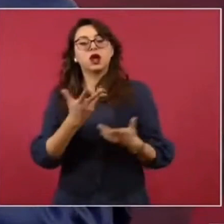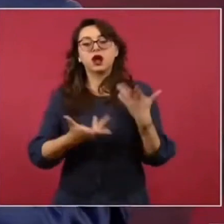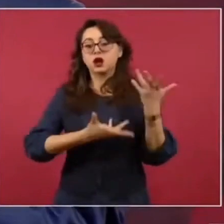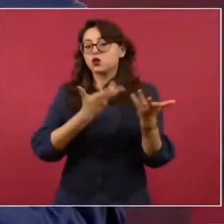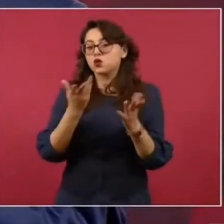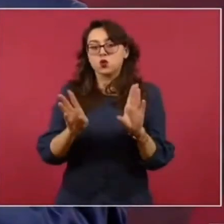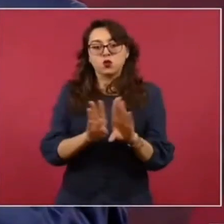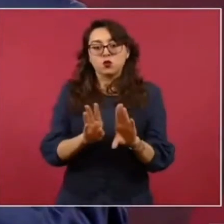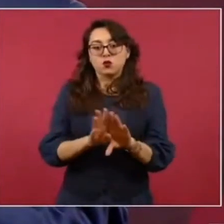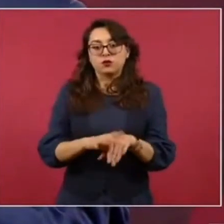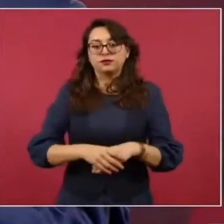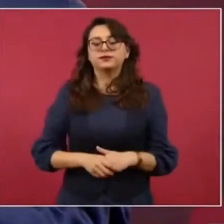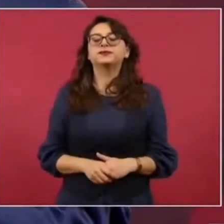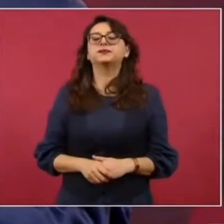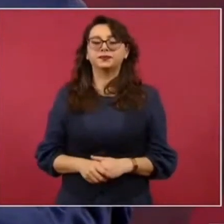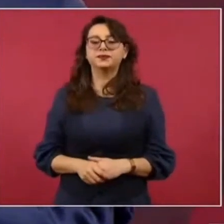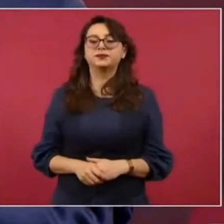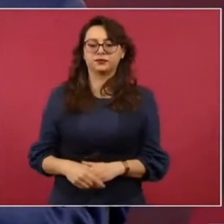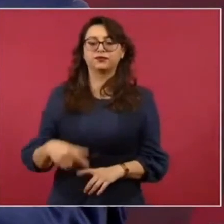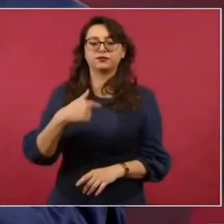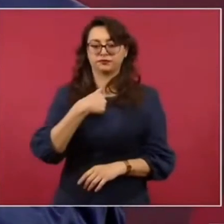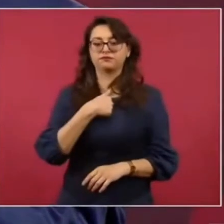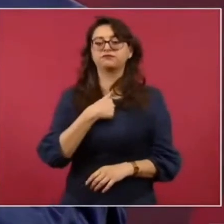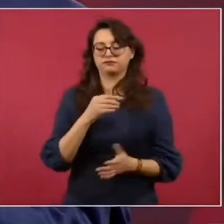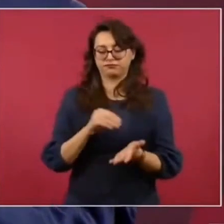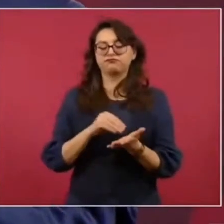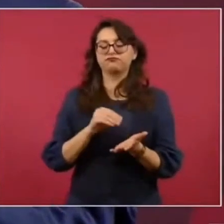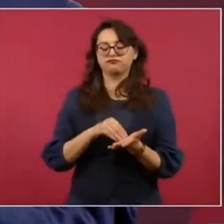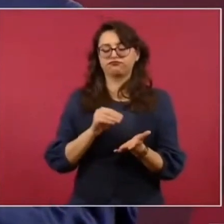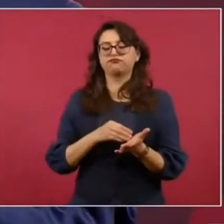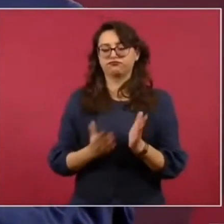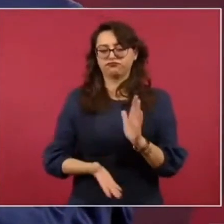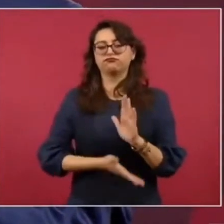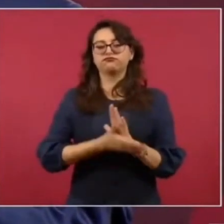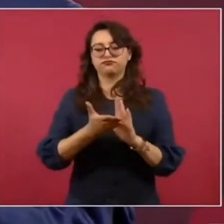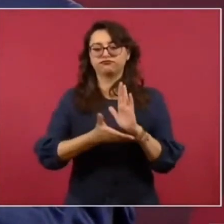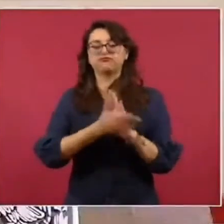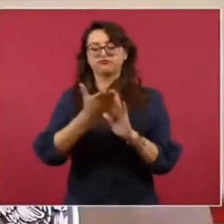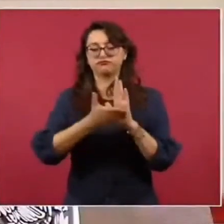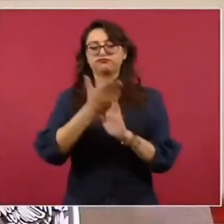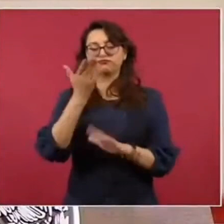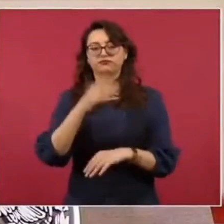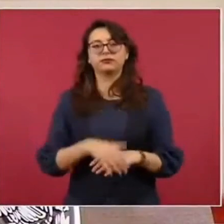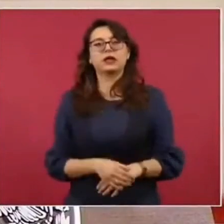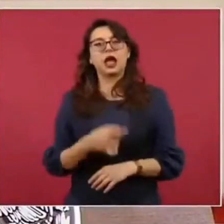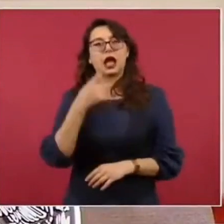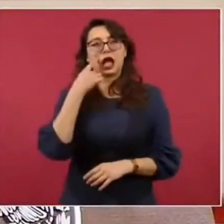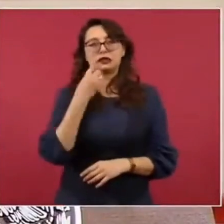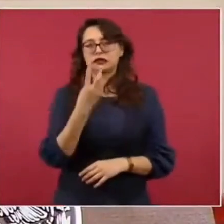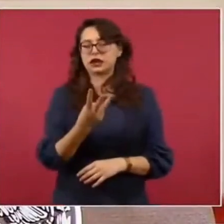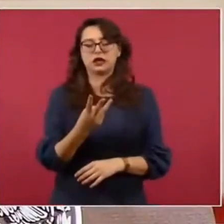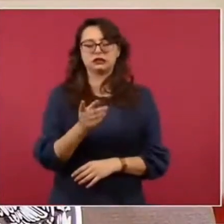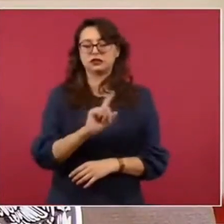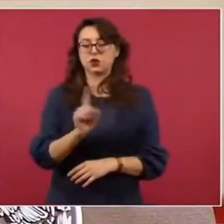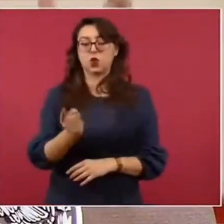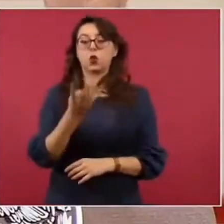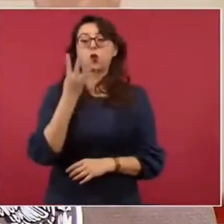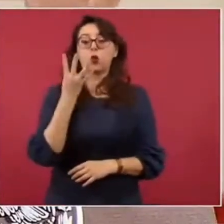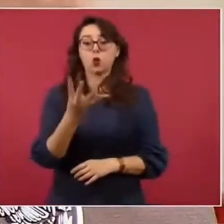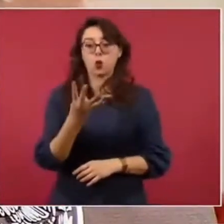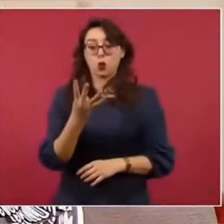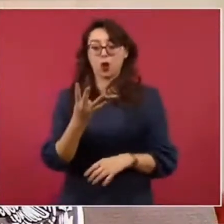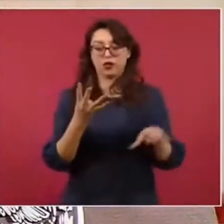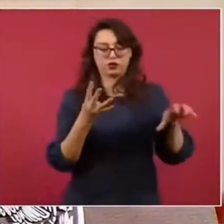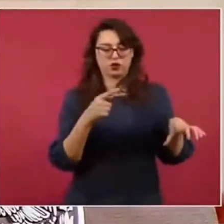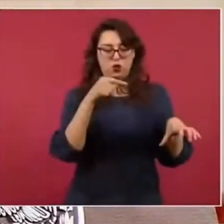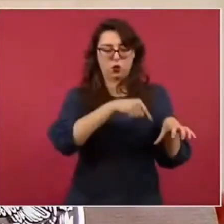porque son cuatro, contando la de Peñasco, que ya está